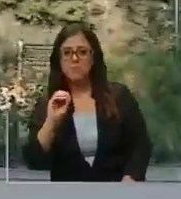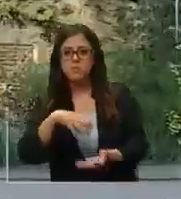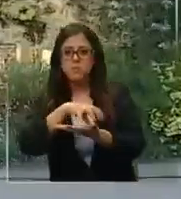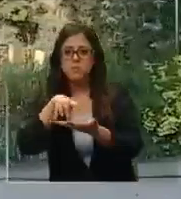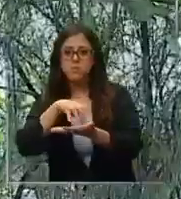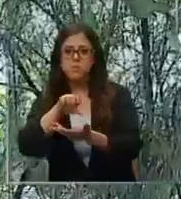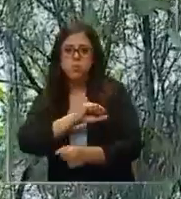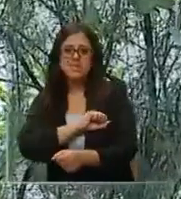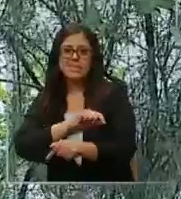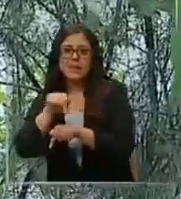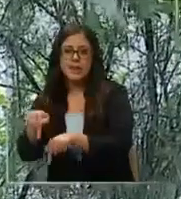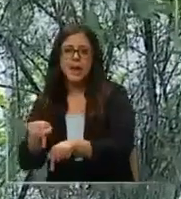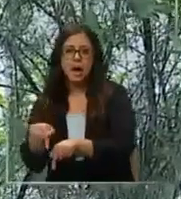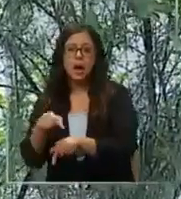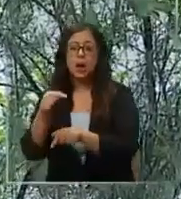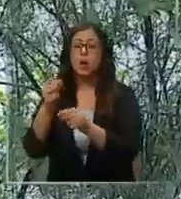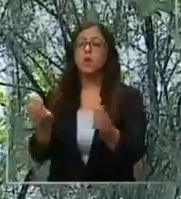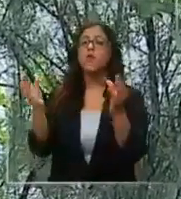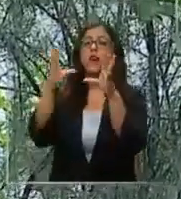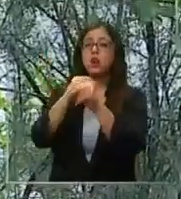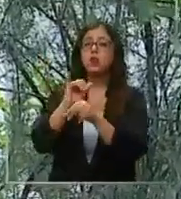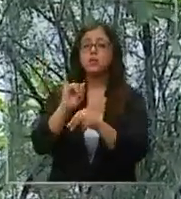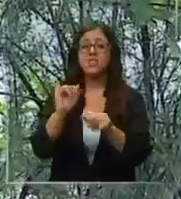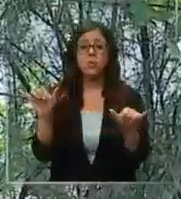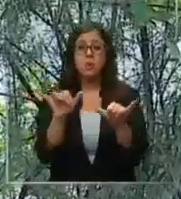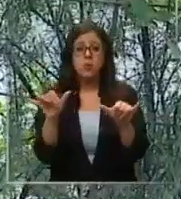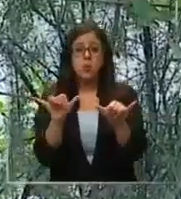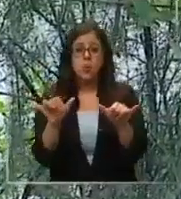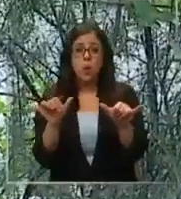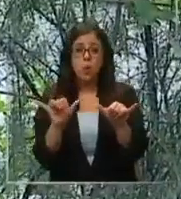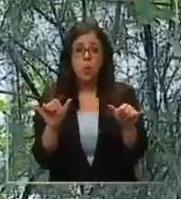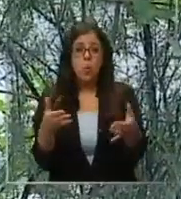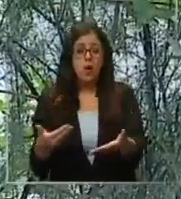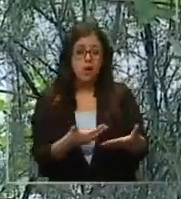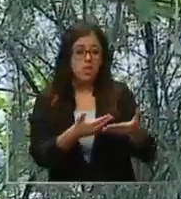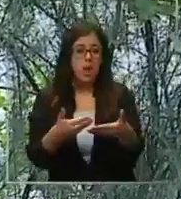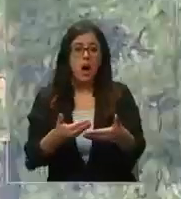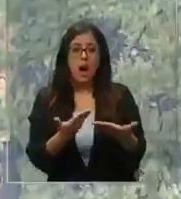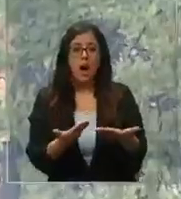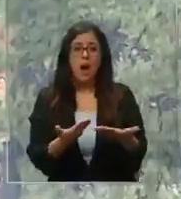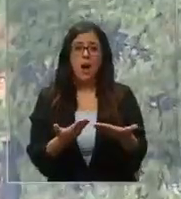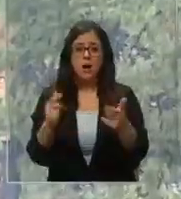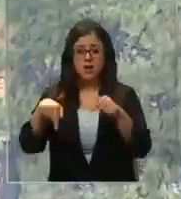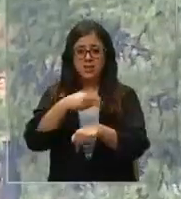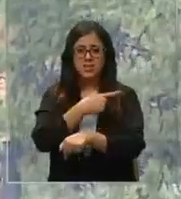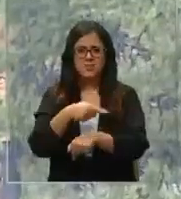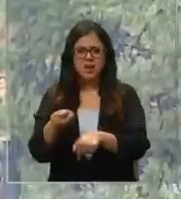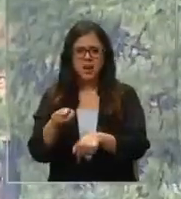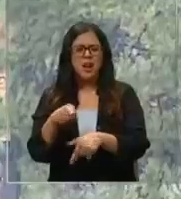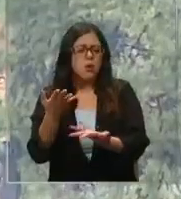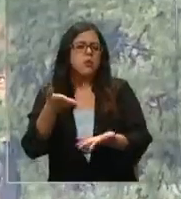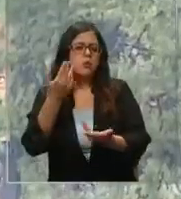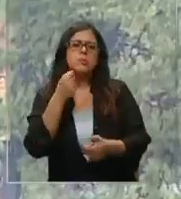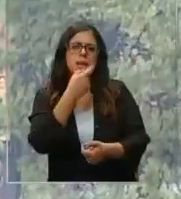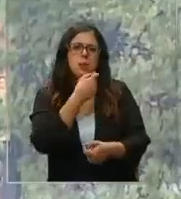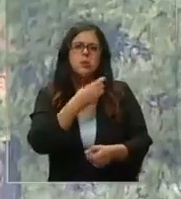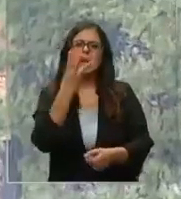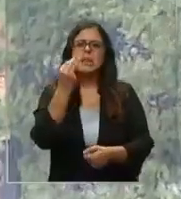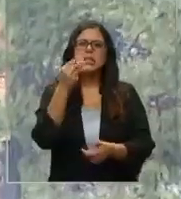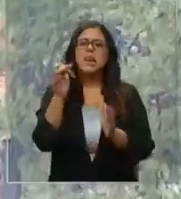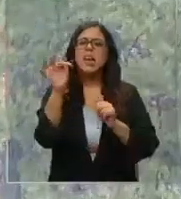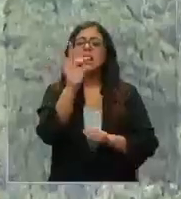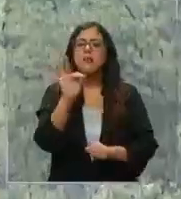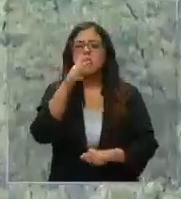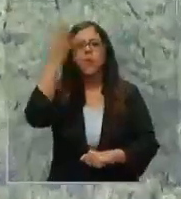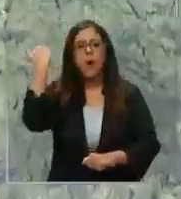Buenas noches, Daniel, y claro, fue una lactante que fue encontrada el día, bueno, en esta semana. Esta denuncia se hizo el 13 de febrero y